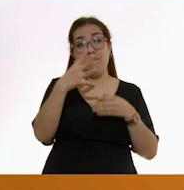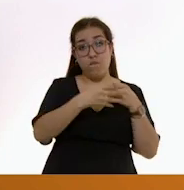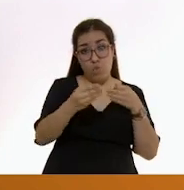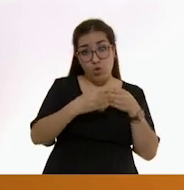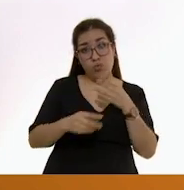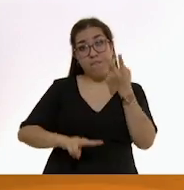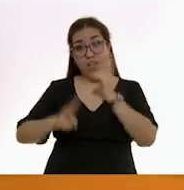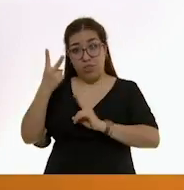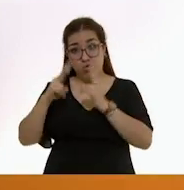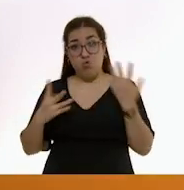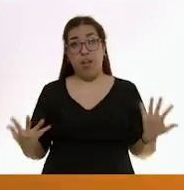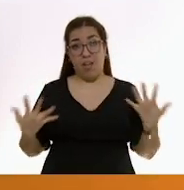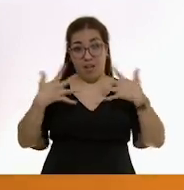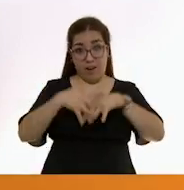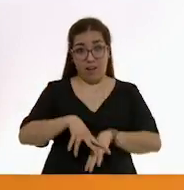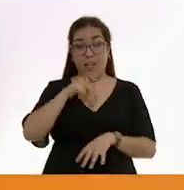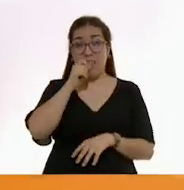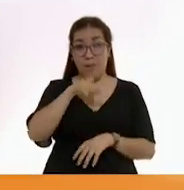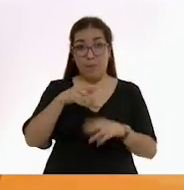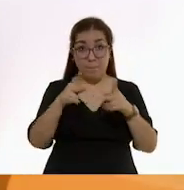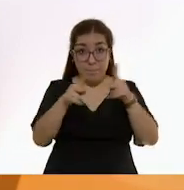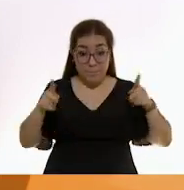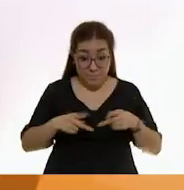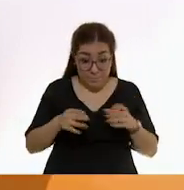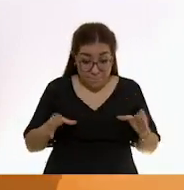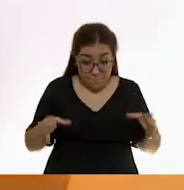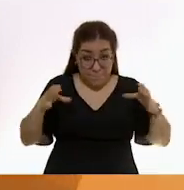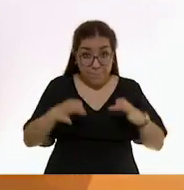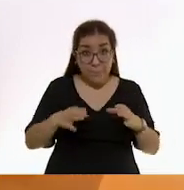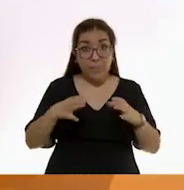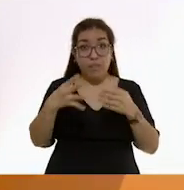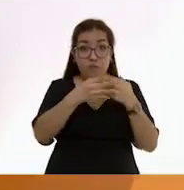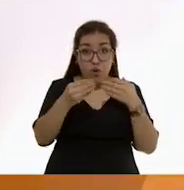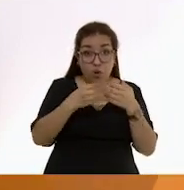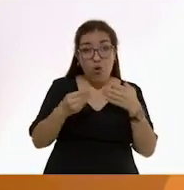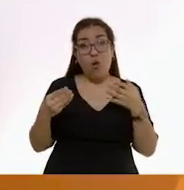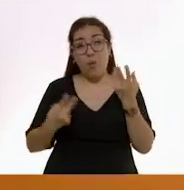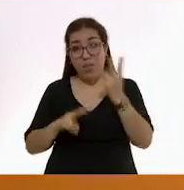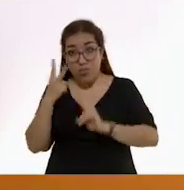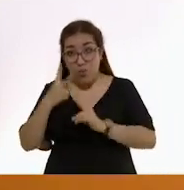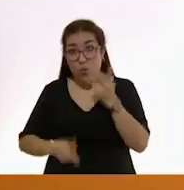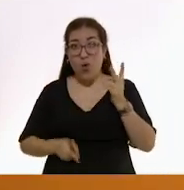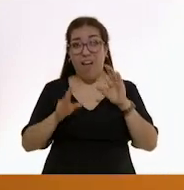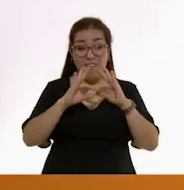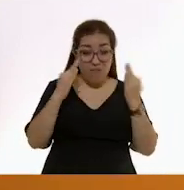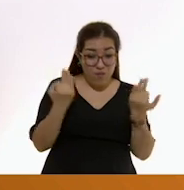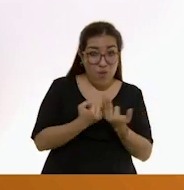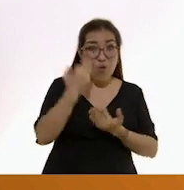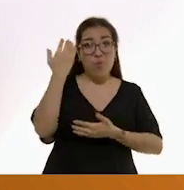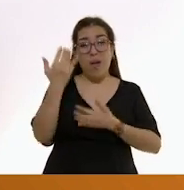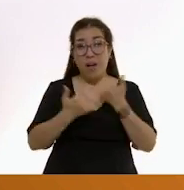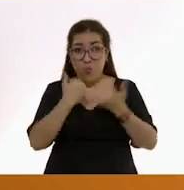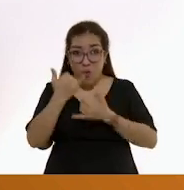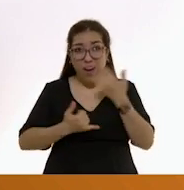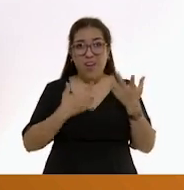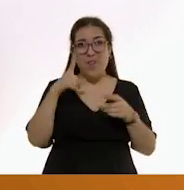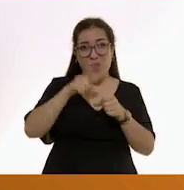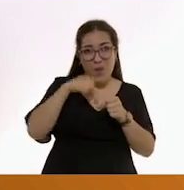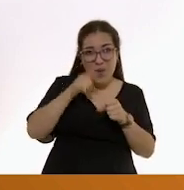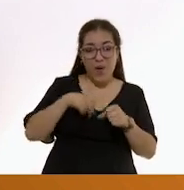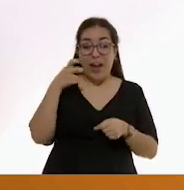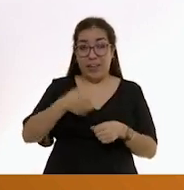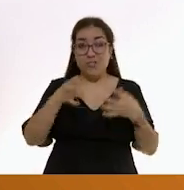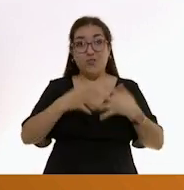y verduras. Presentar un plato con diferentes formas y colores es otra manera de jugar y de cultivar hábitos de